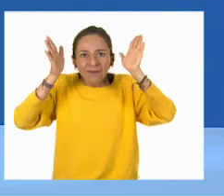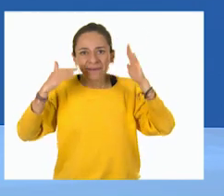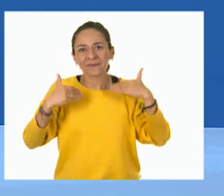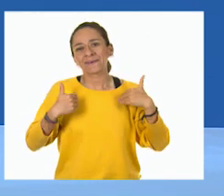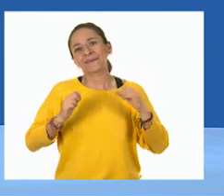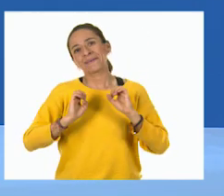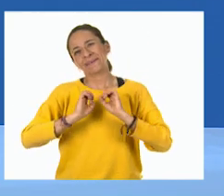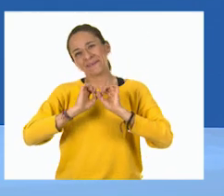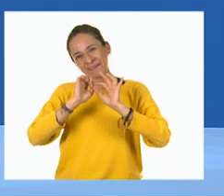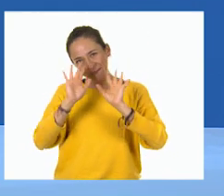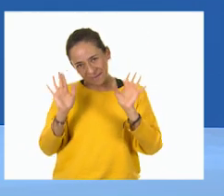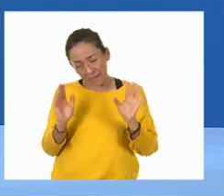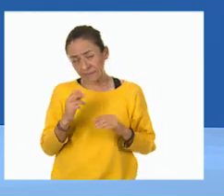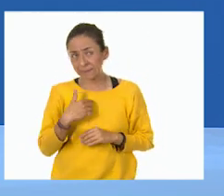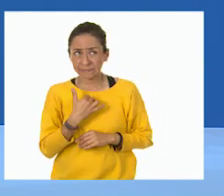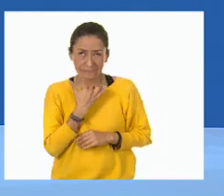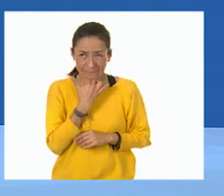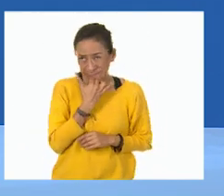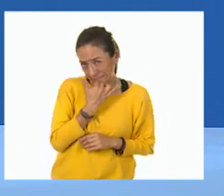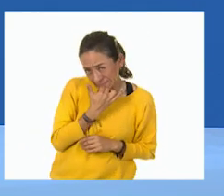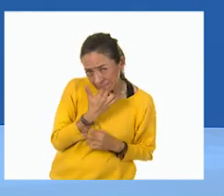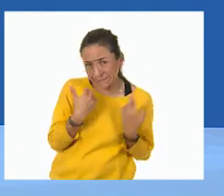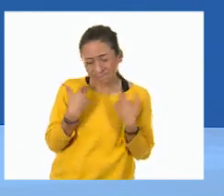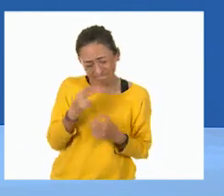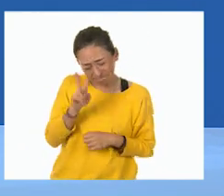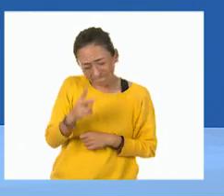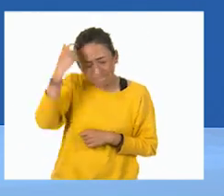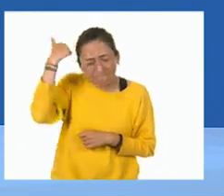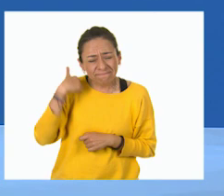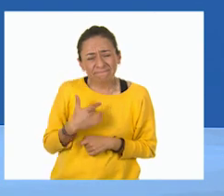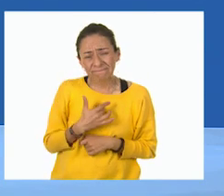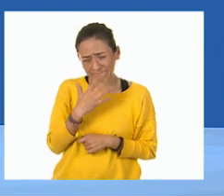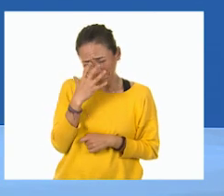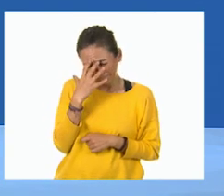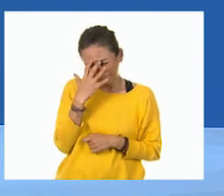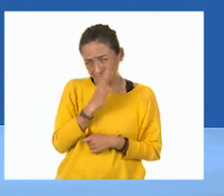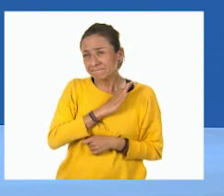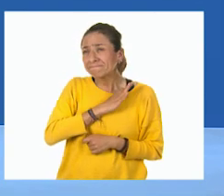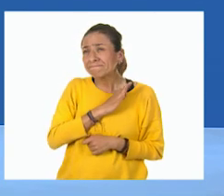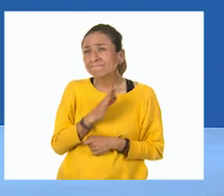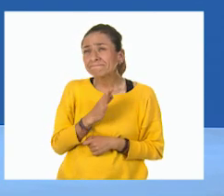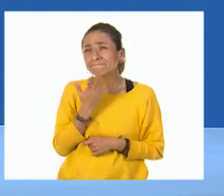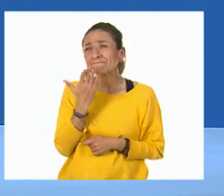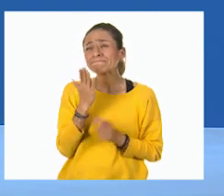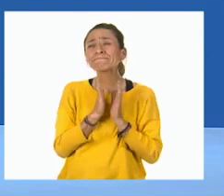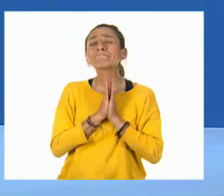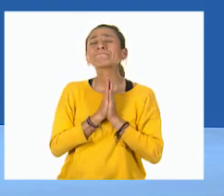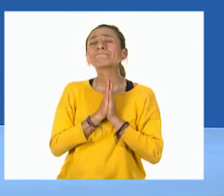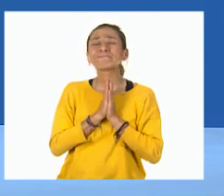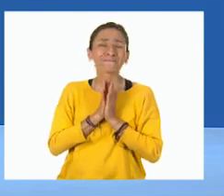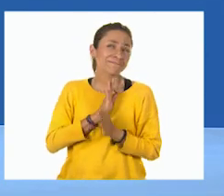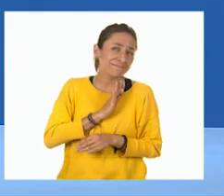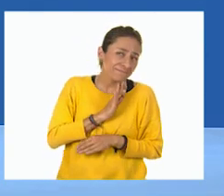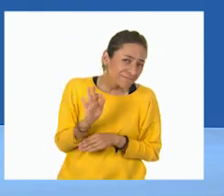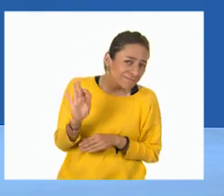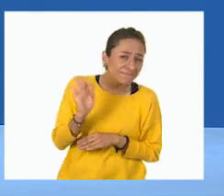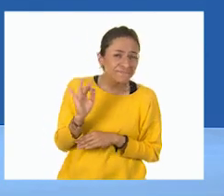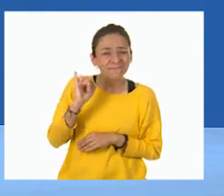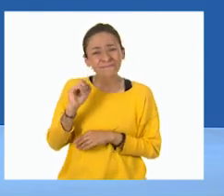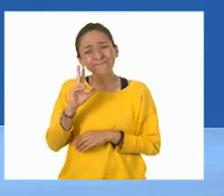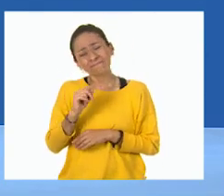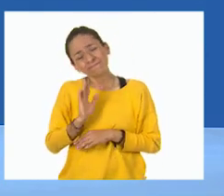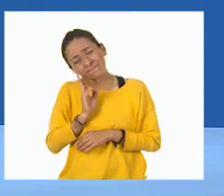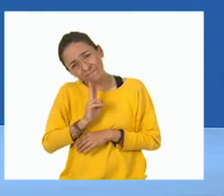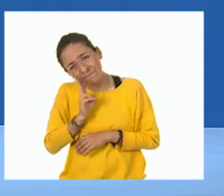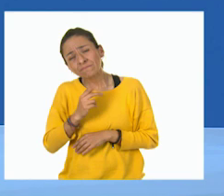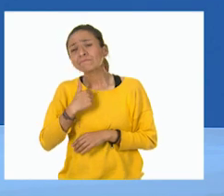Me da un poquito de pena, maestro, pero necesito pedirle un favorzote. A ver si se puede. Es que